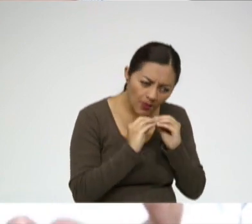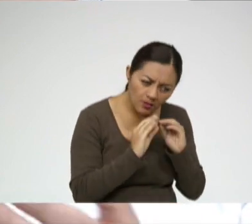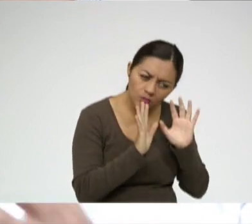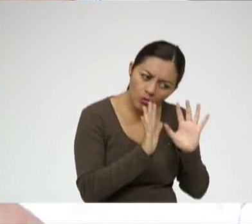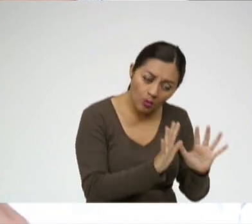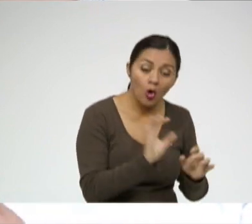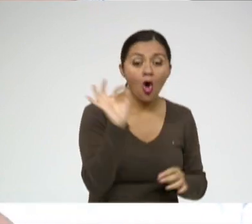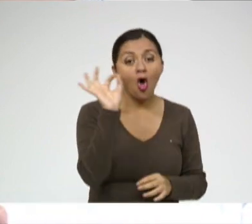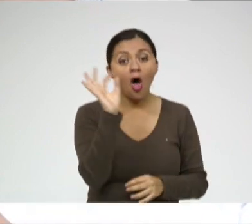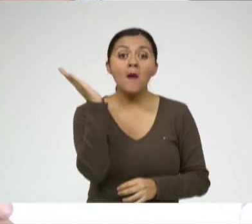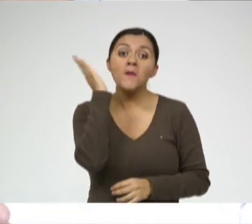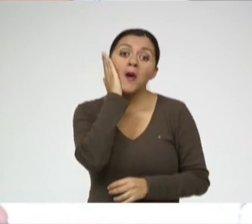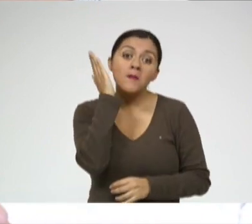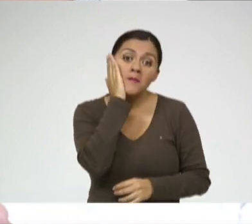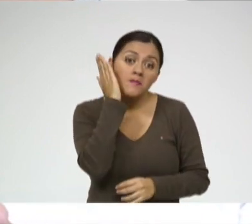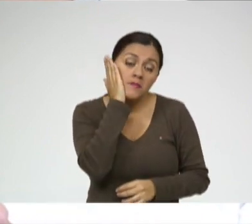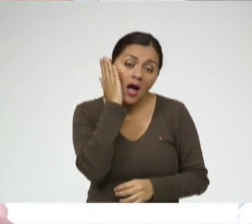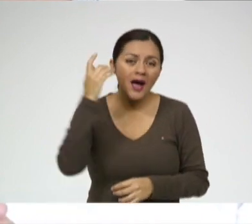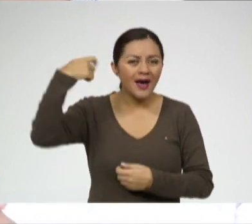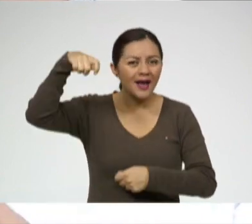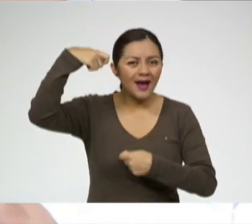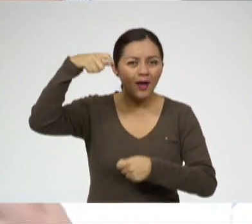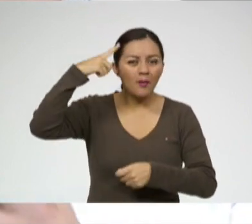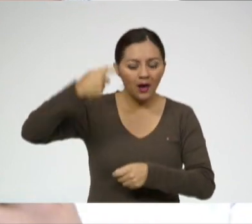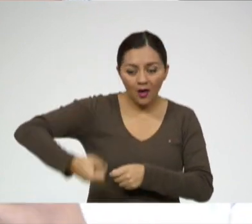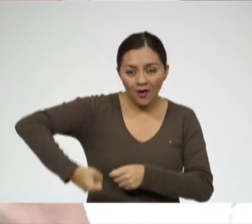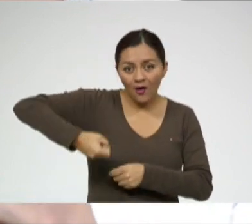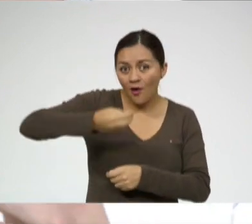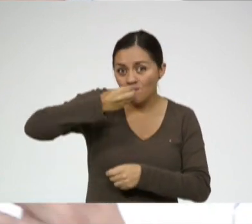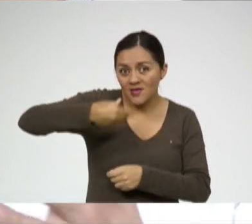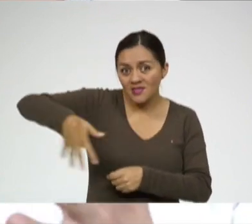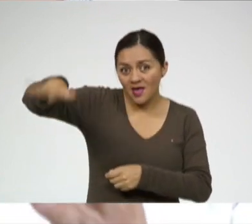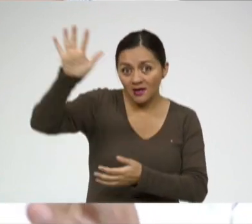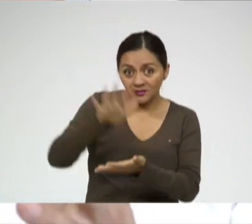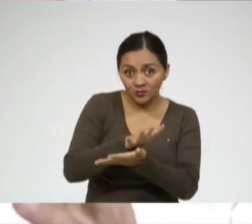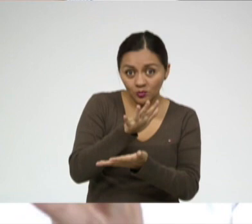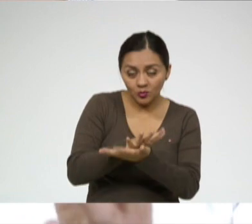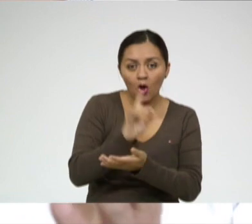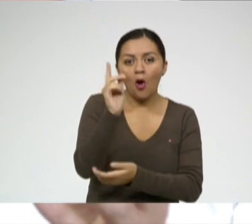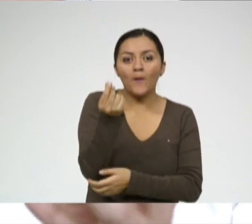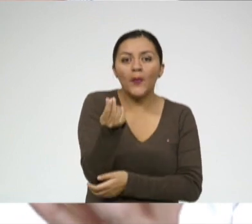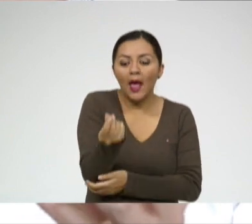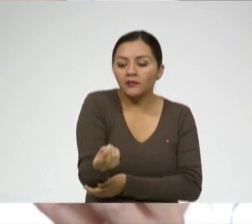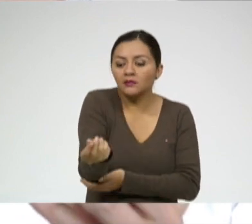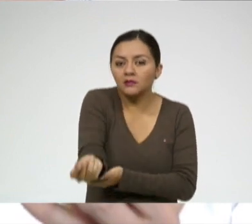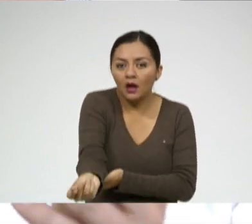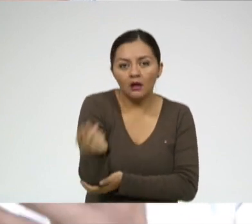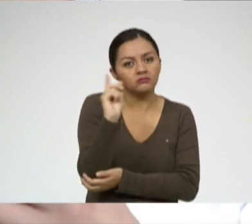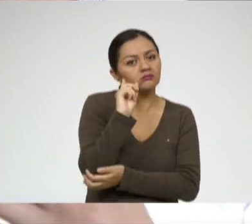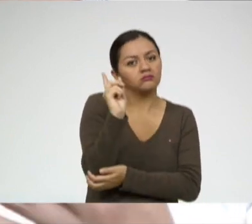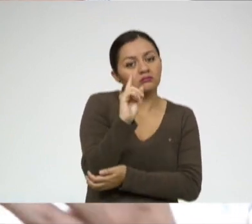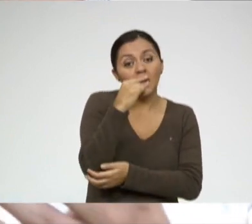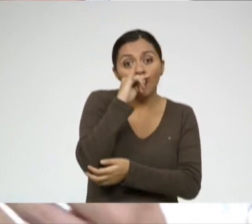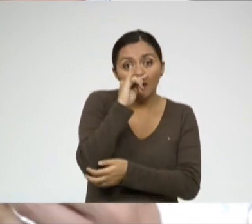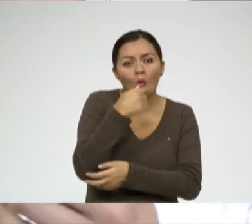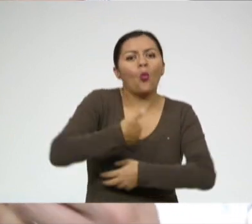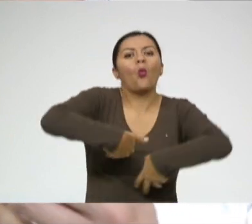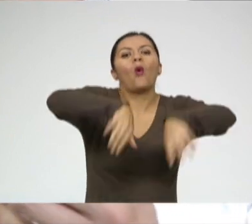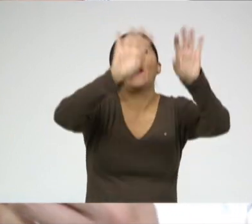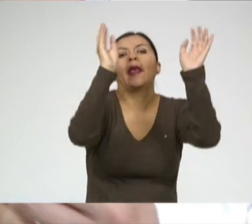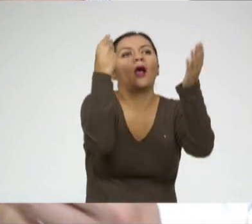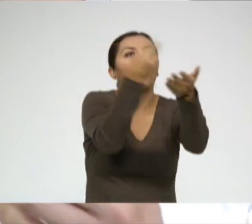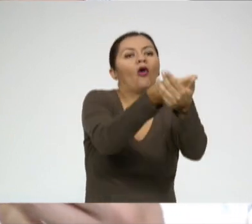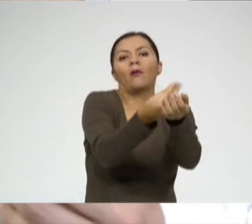al recreo o de dinero para que el paciente o el pequeño niño consuma